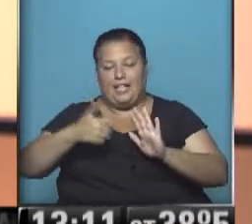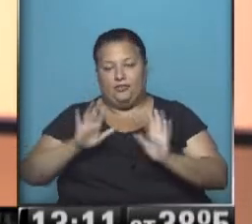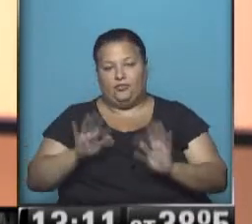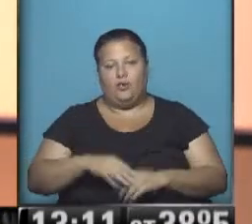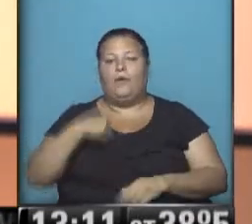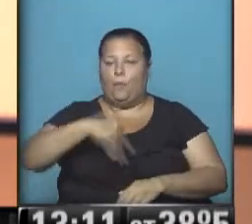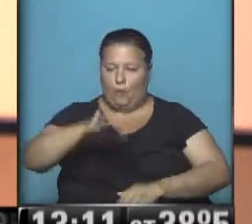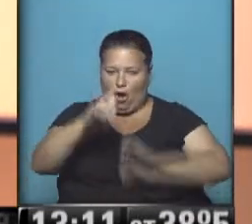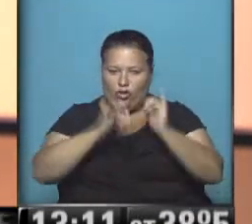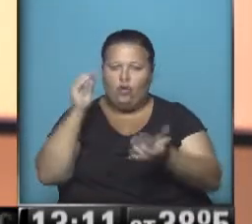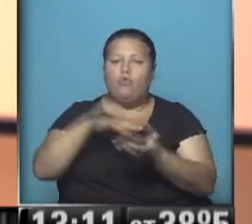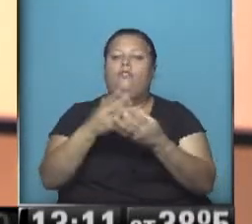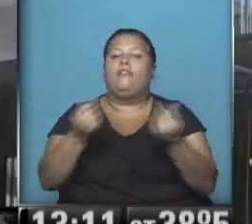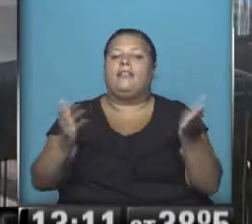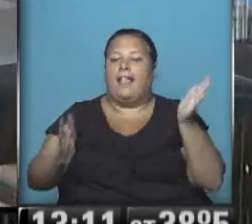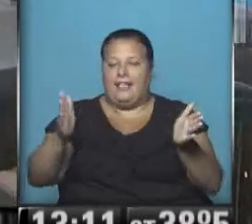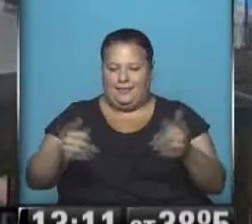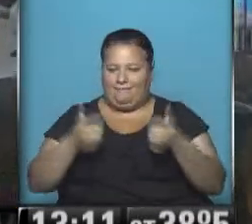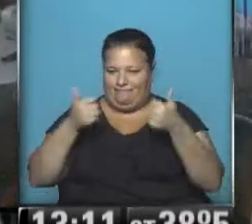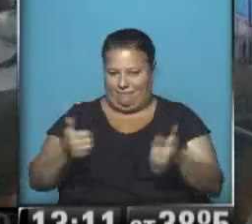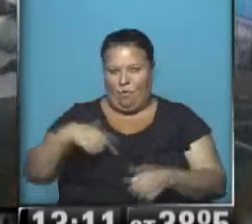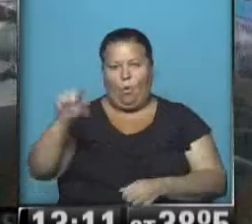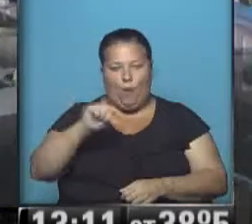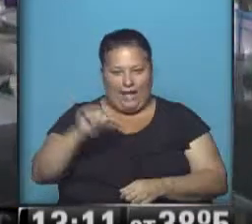En un ratito le contamos cómo terminó esta especie. Buenísimo, en un ratito nada más hablamos...